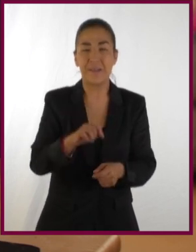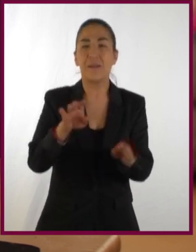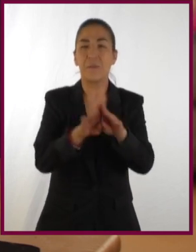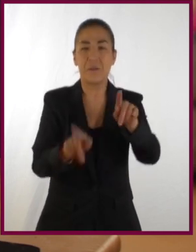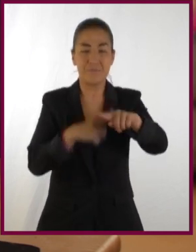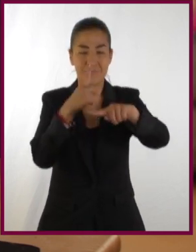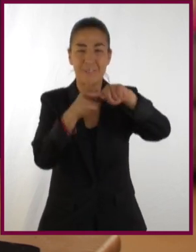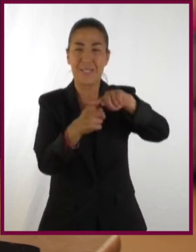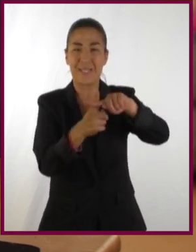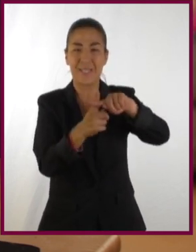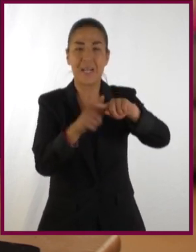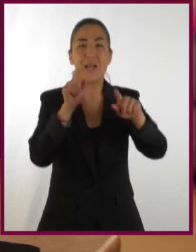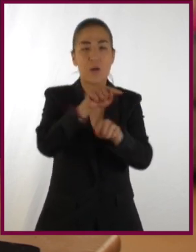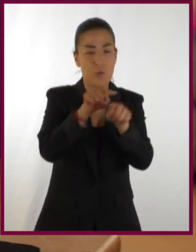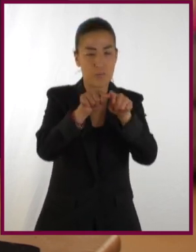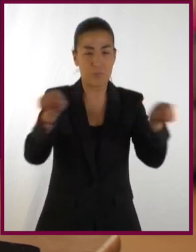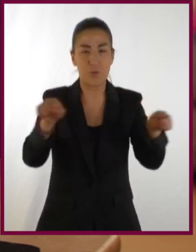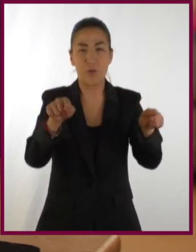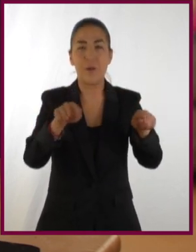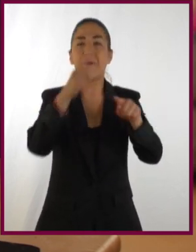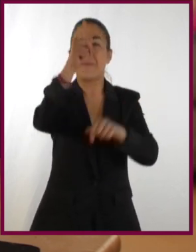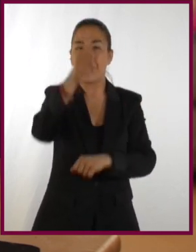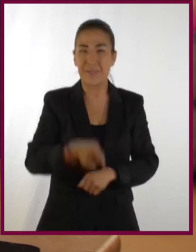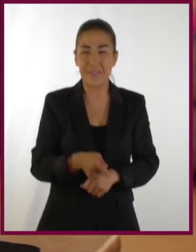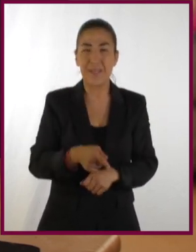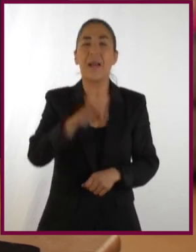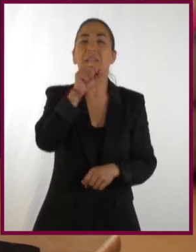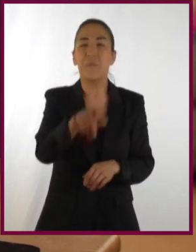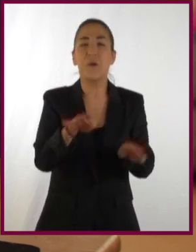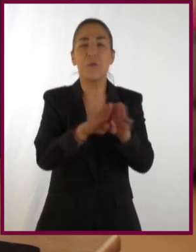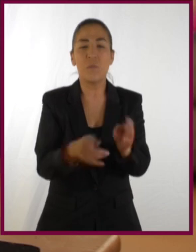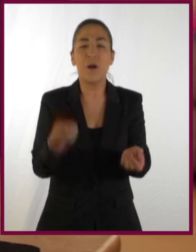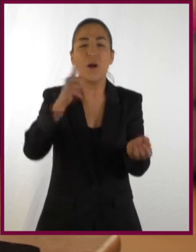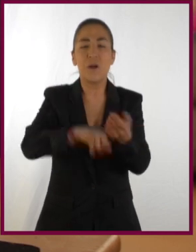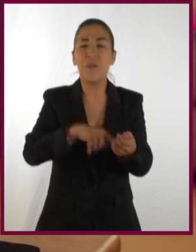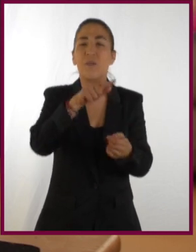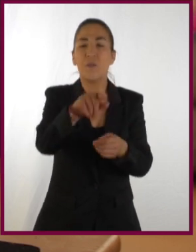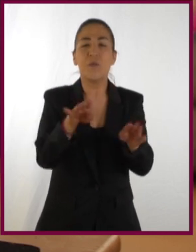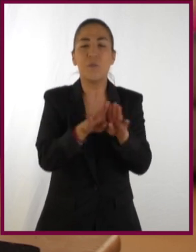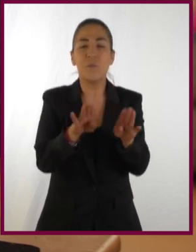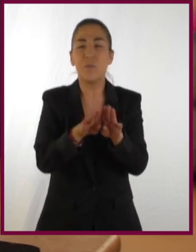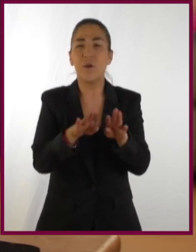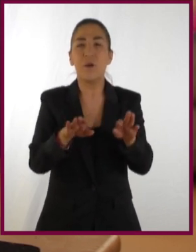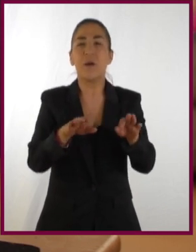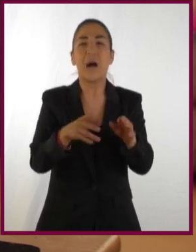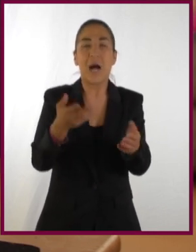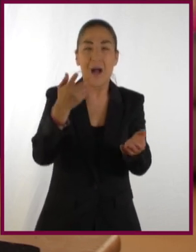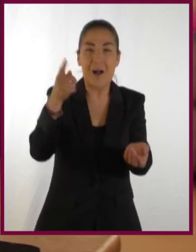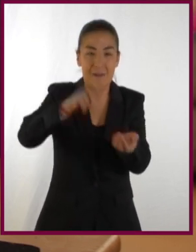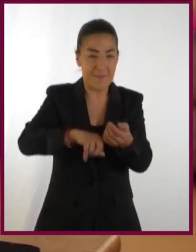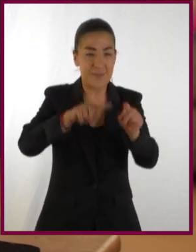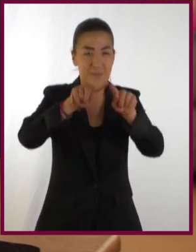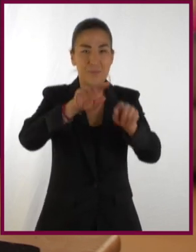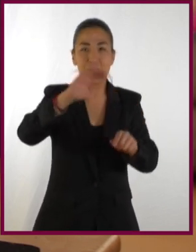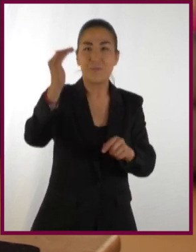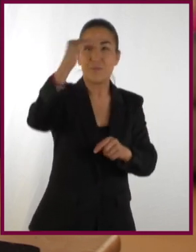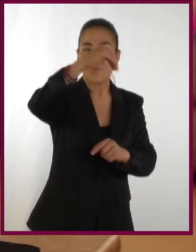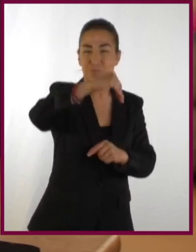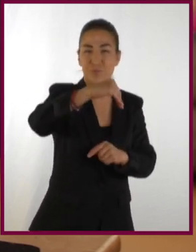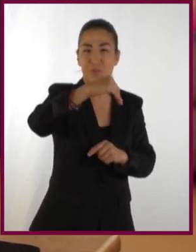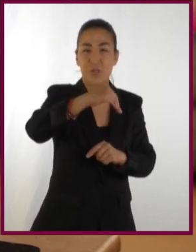cartesiano, que son dos ejes, el horizontal y el vertical. Y con respecto a esos ejes, empezamos a localizar